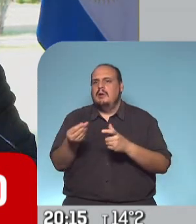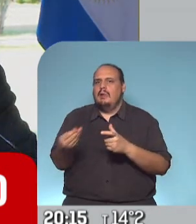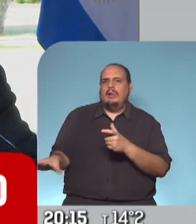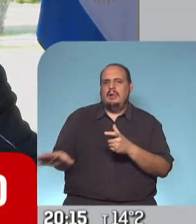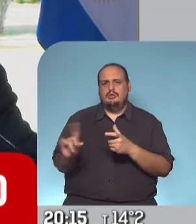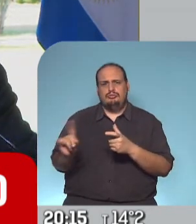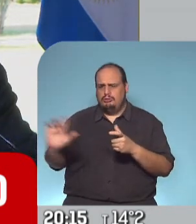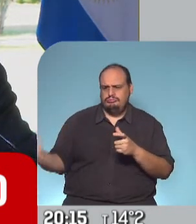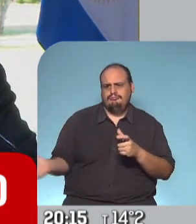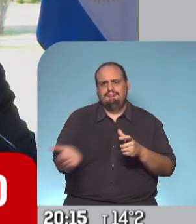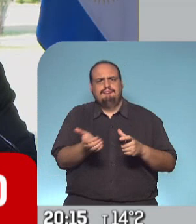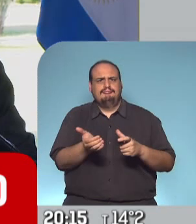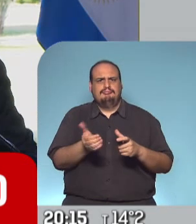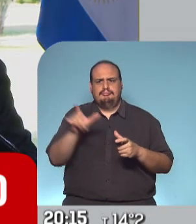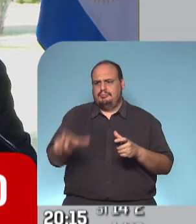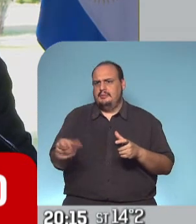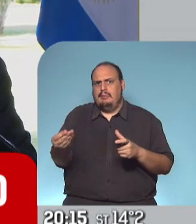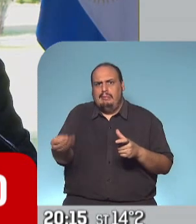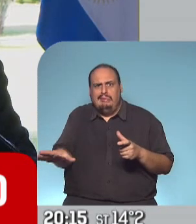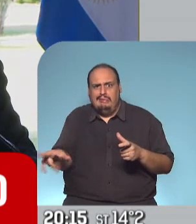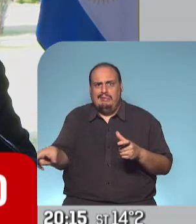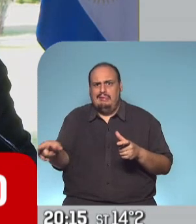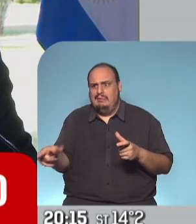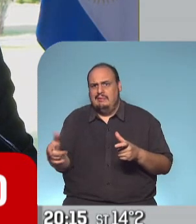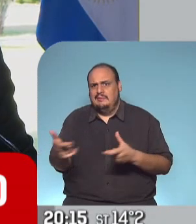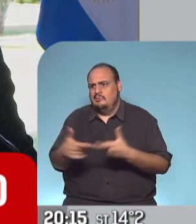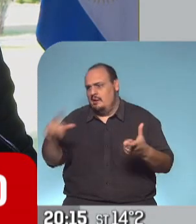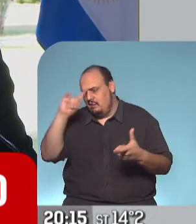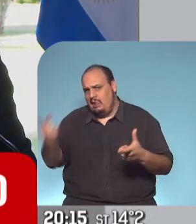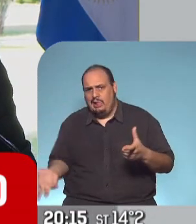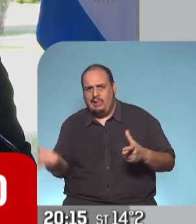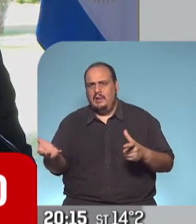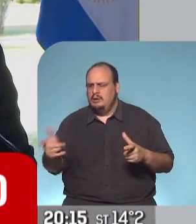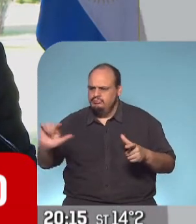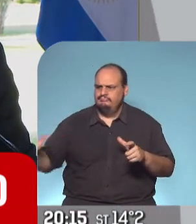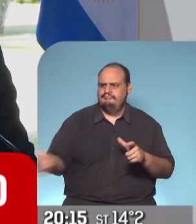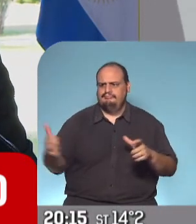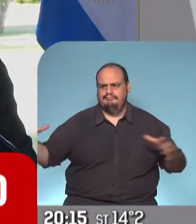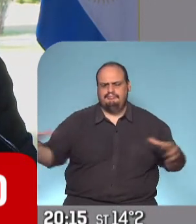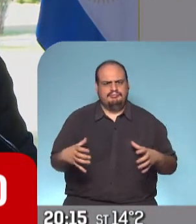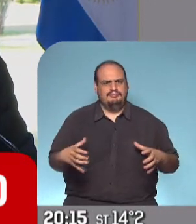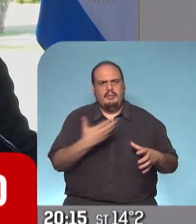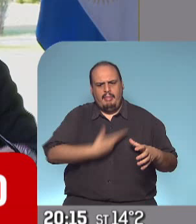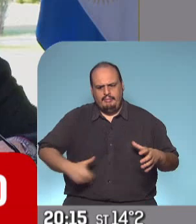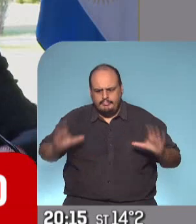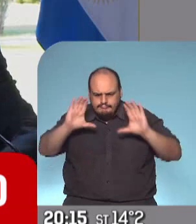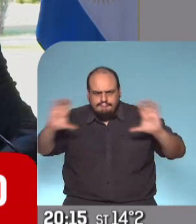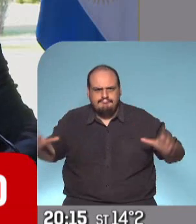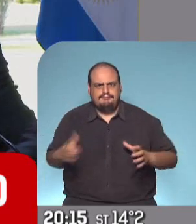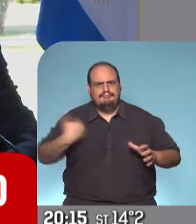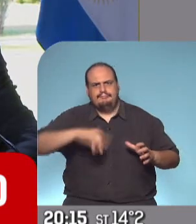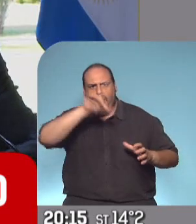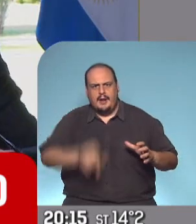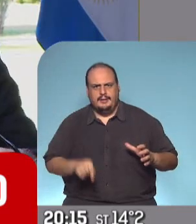no vamos a dejar a ningún argentino a su suerte, vamos a estar presentes, un Estado presente para ayudar a los argentinos tanto desde lo